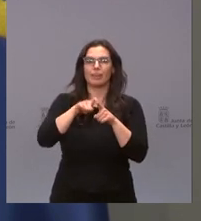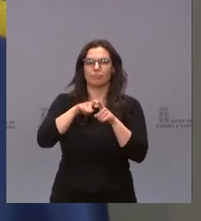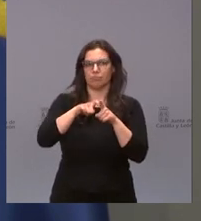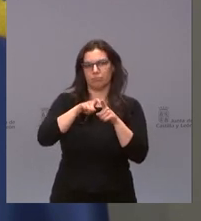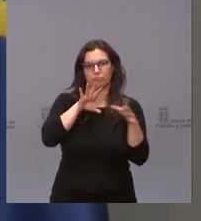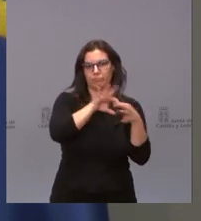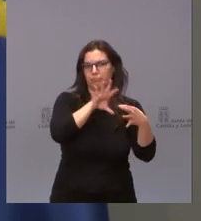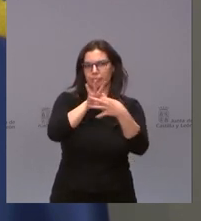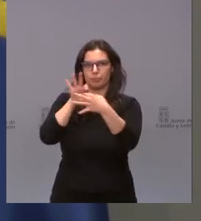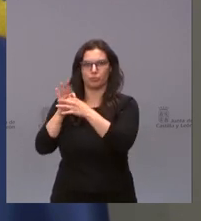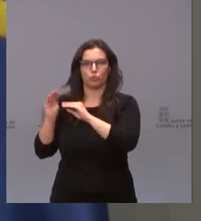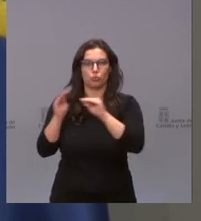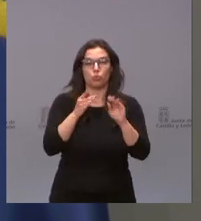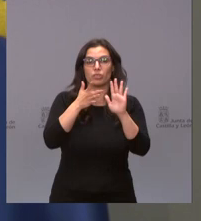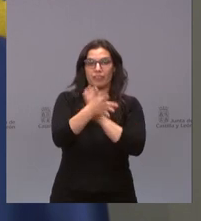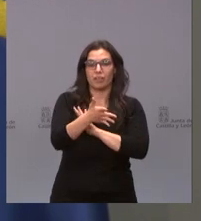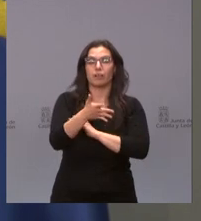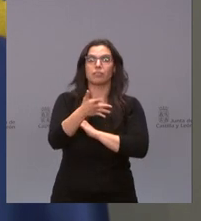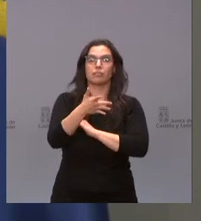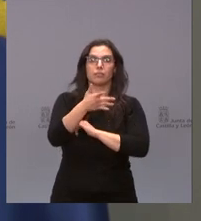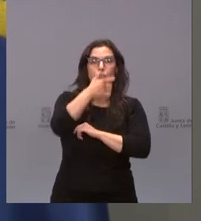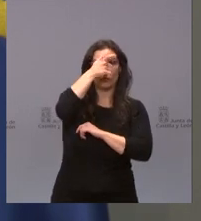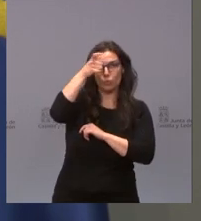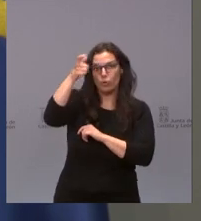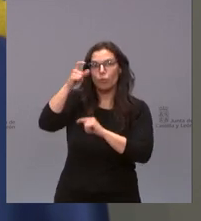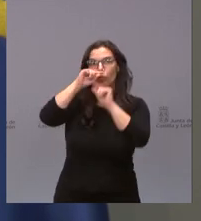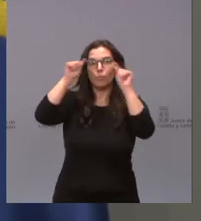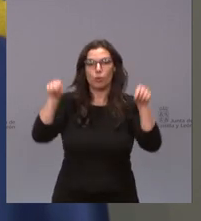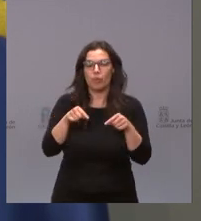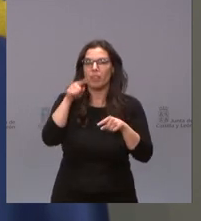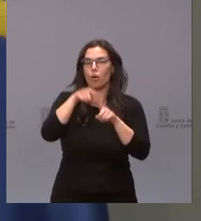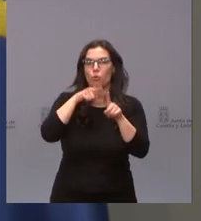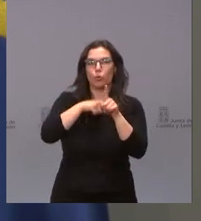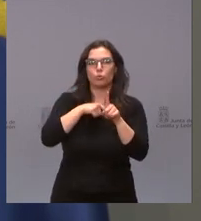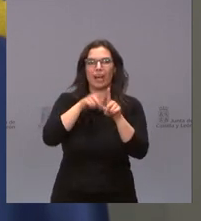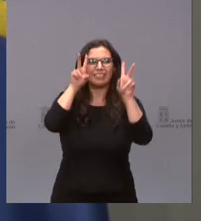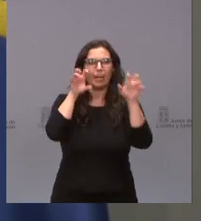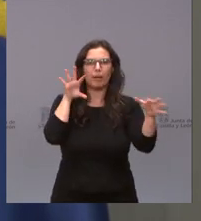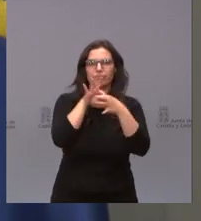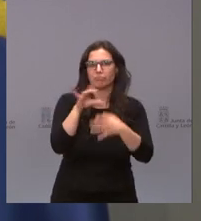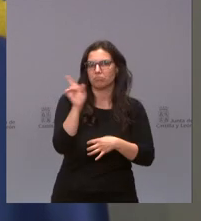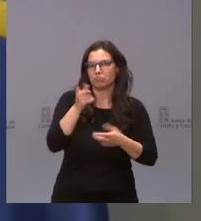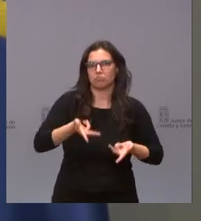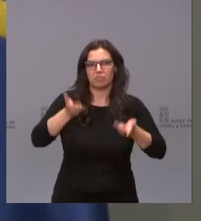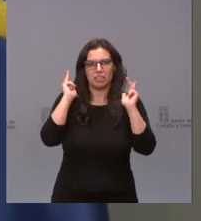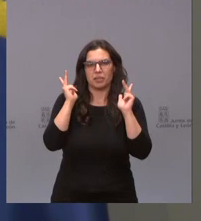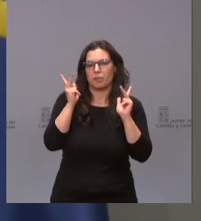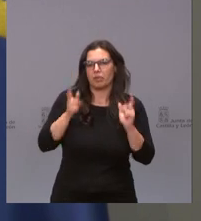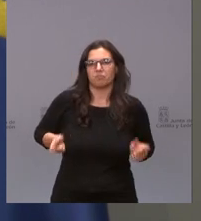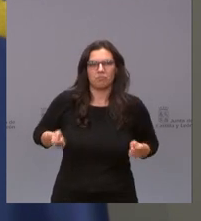por lo cual los municipios y provincias pueden utilizarlo libremente para la financiación de los gastos